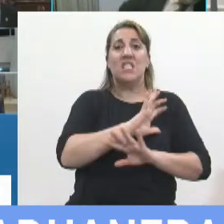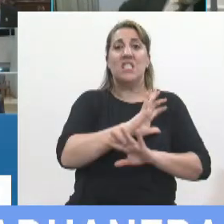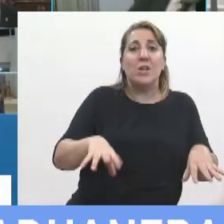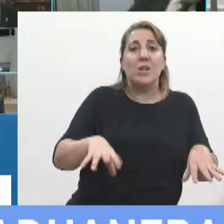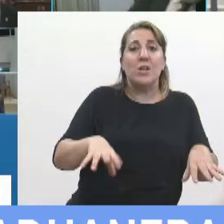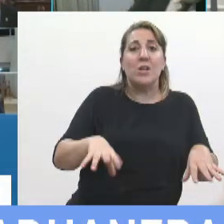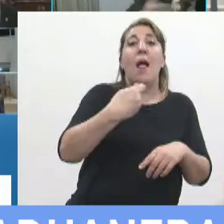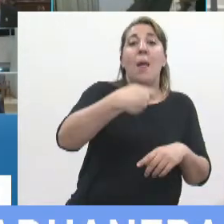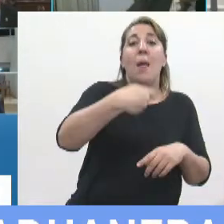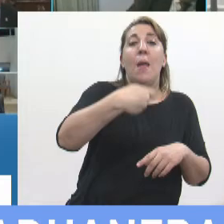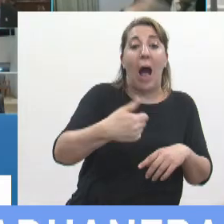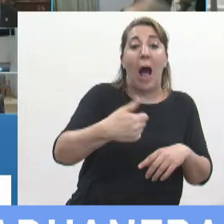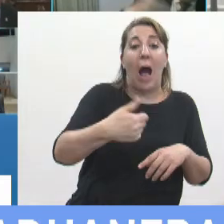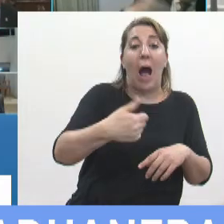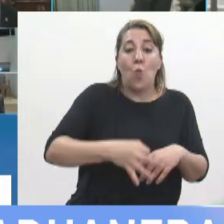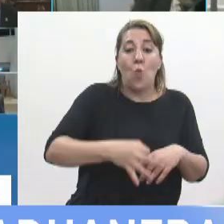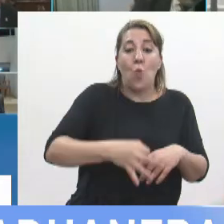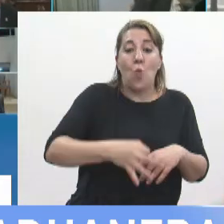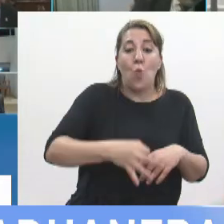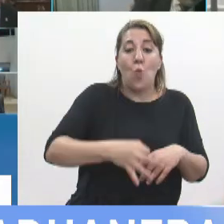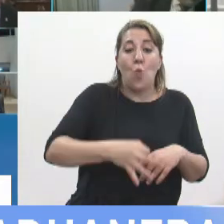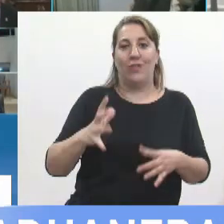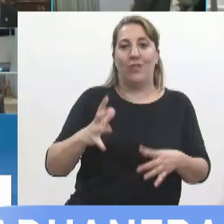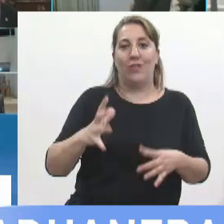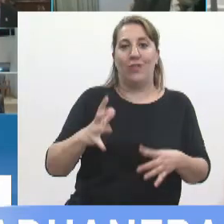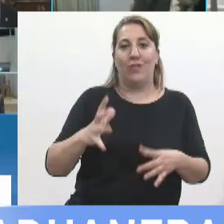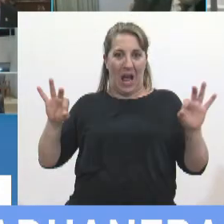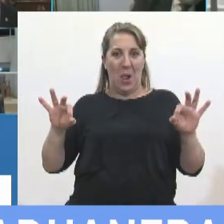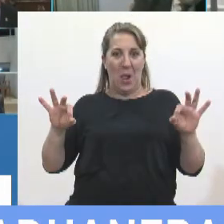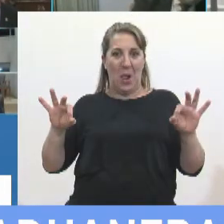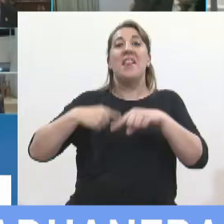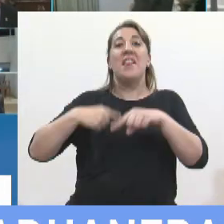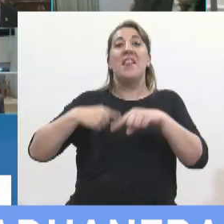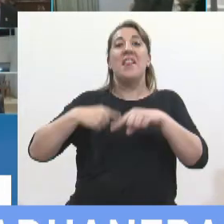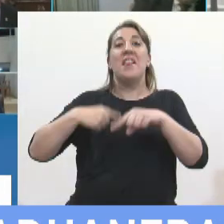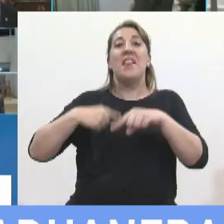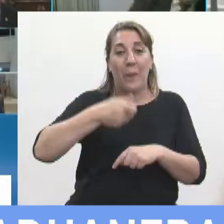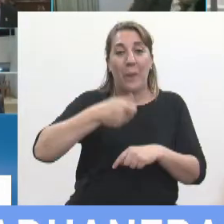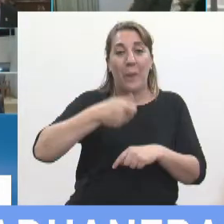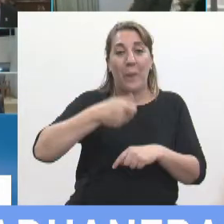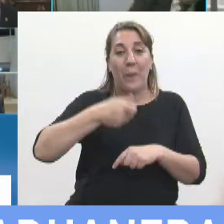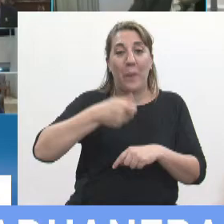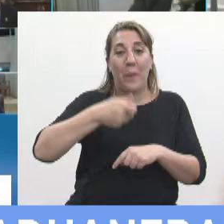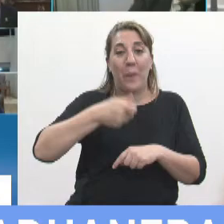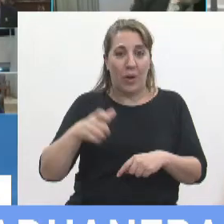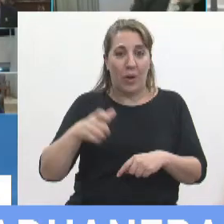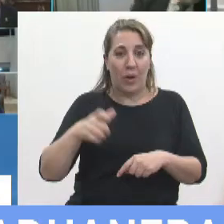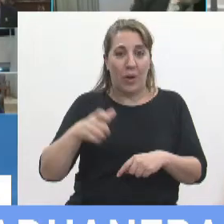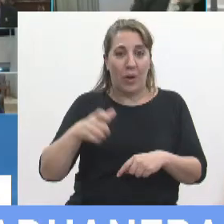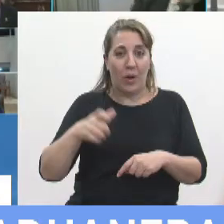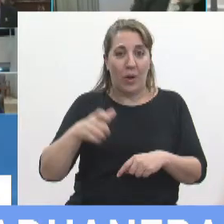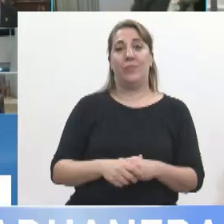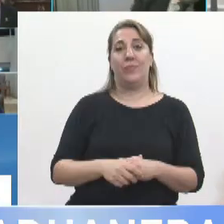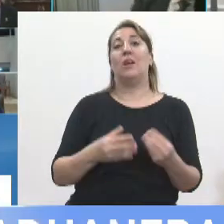cuotas entonces próximo a iniciarse el juicio lo único que quedaba como bien dije